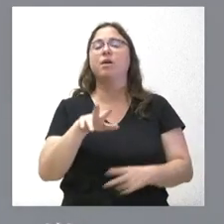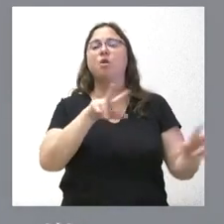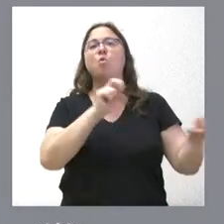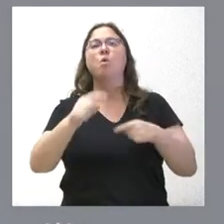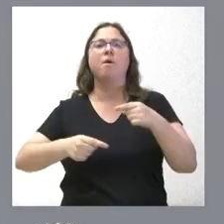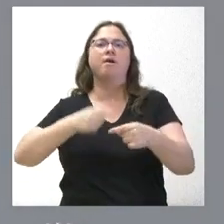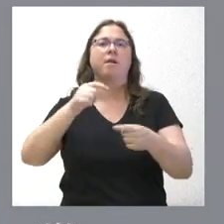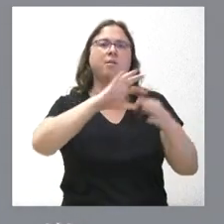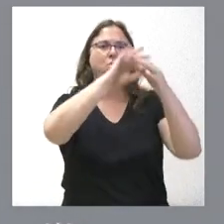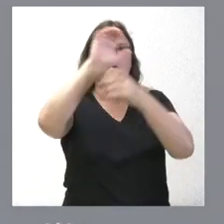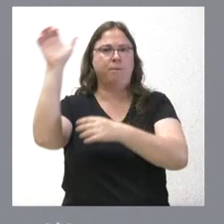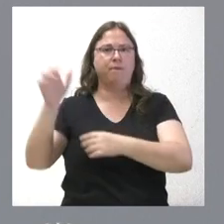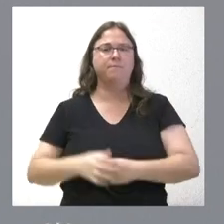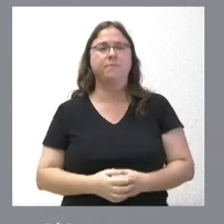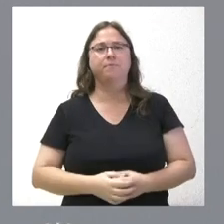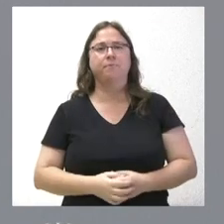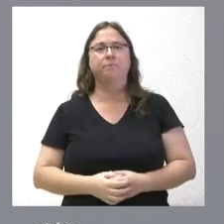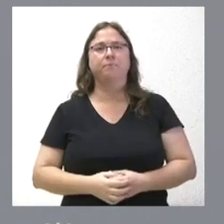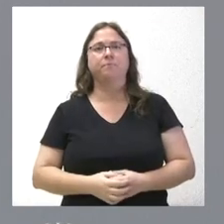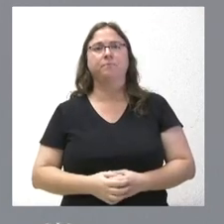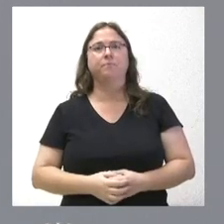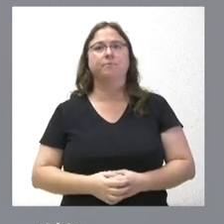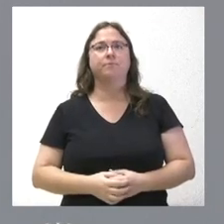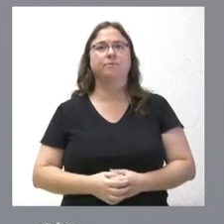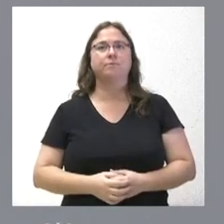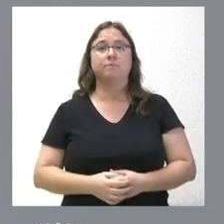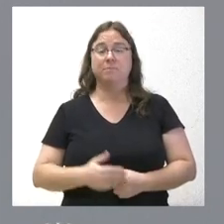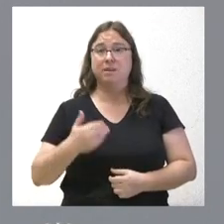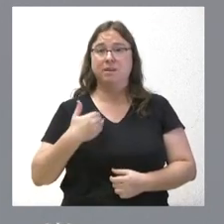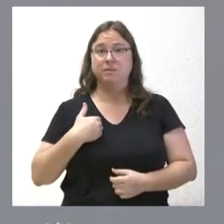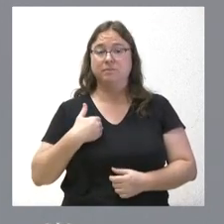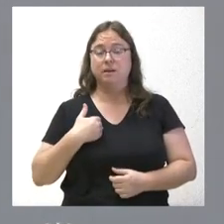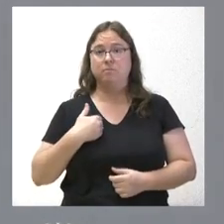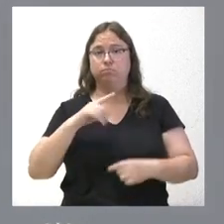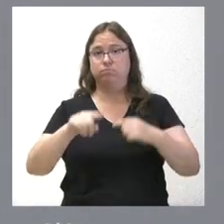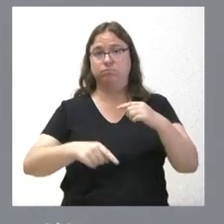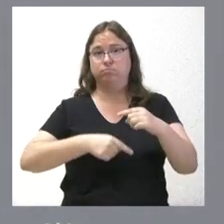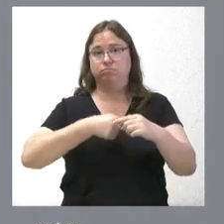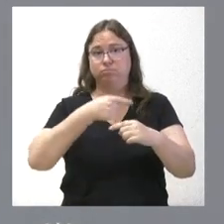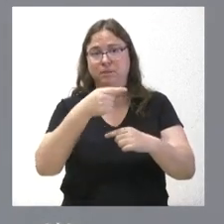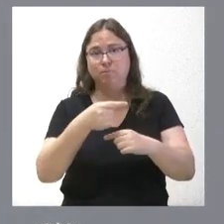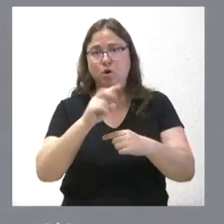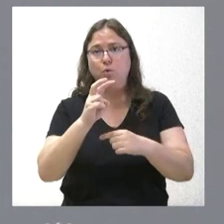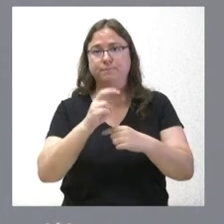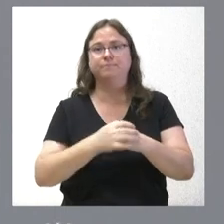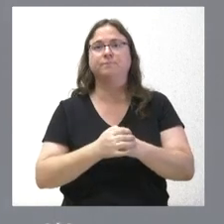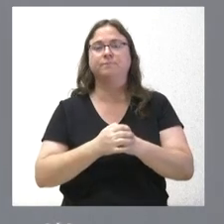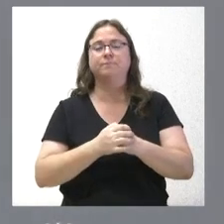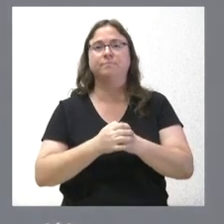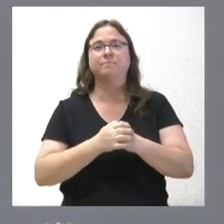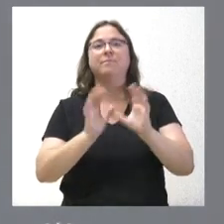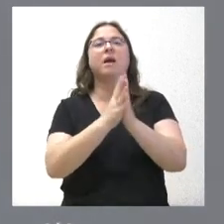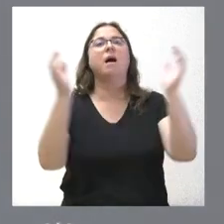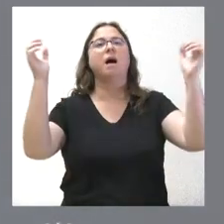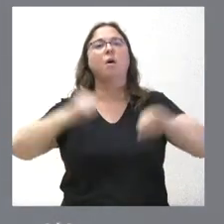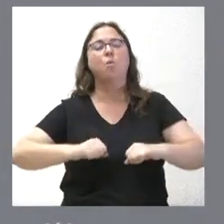de la Unión Europea. Un ya grupo posterior de acuerdos de este Consejo de